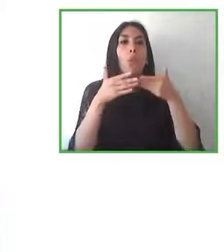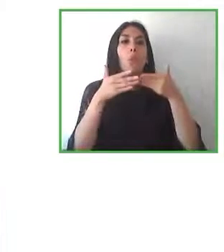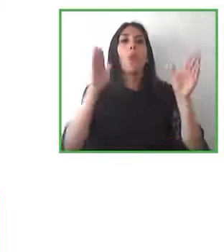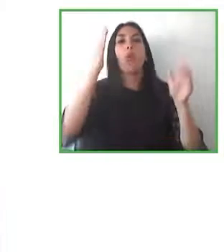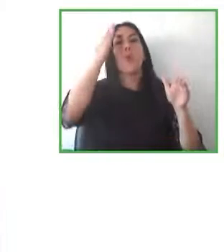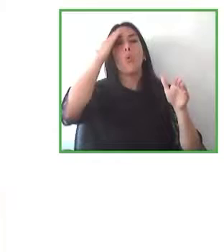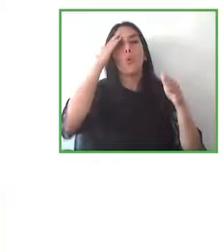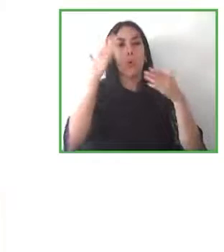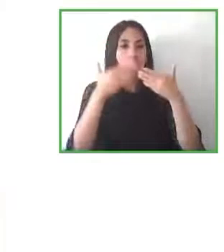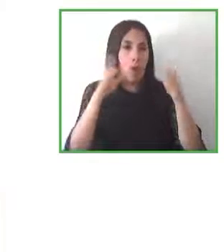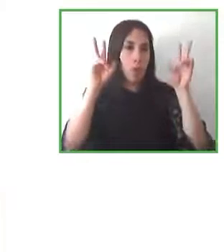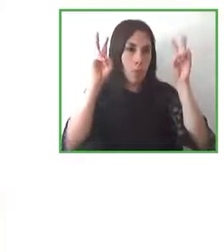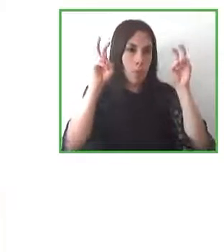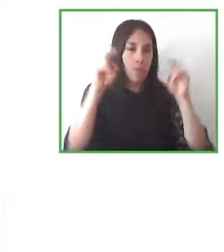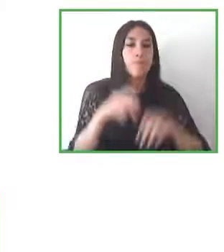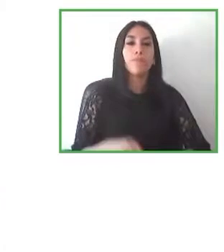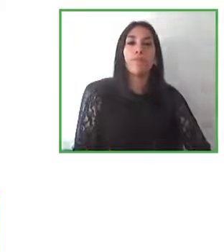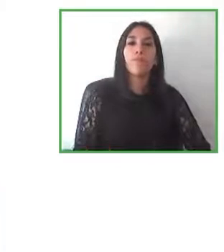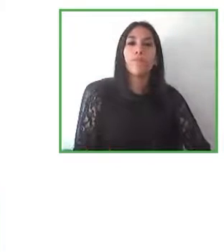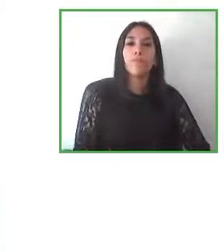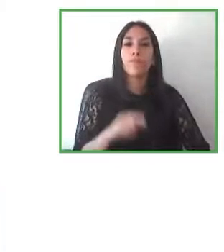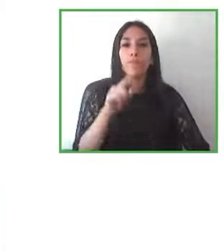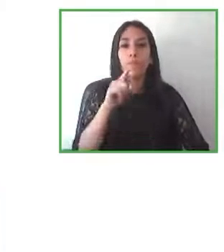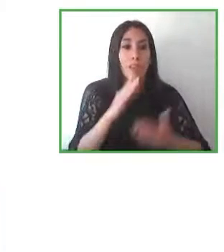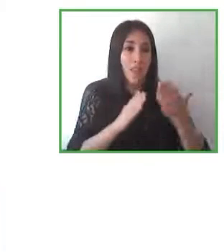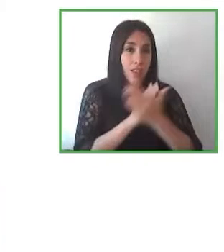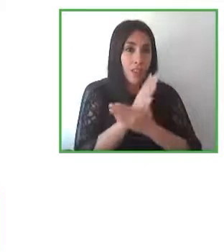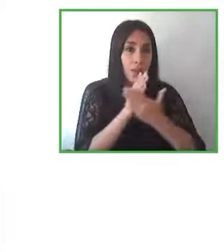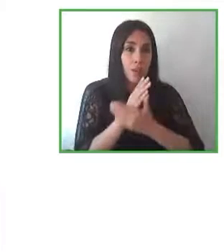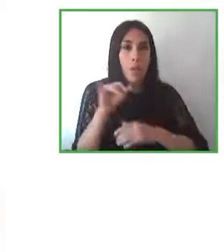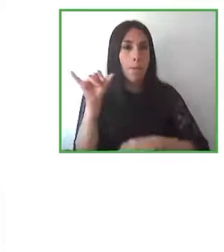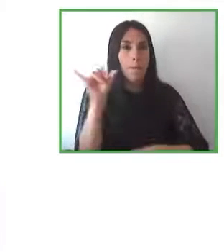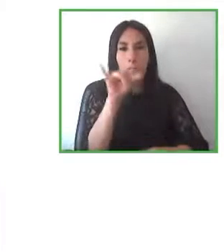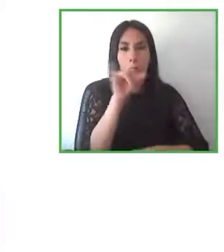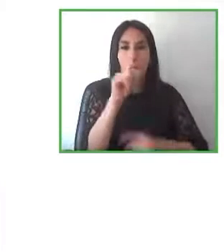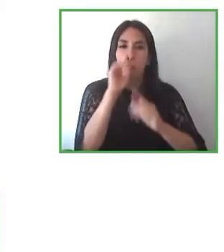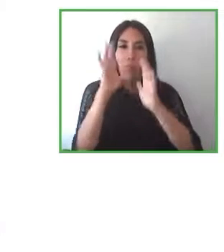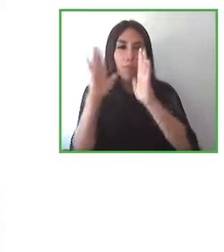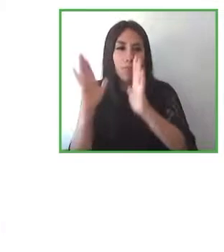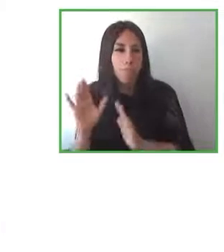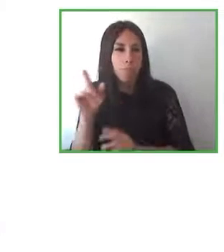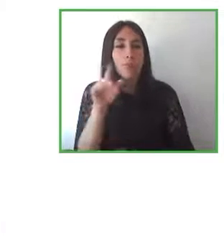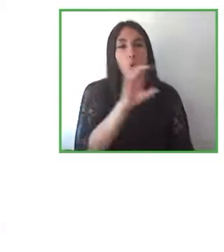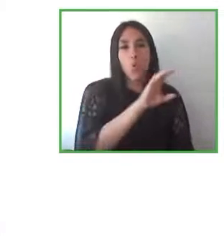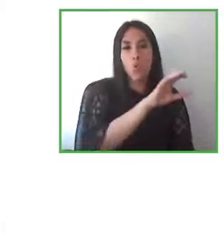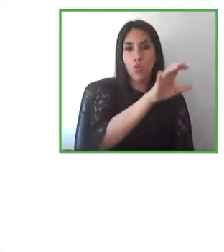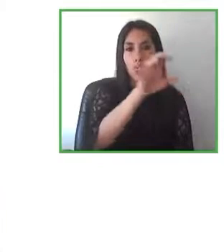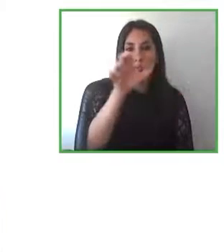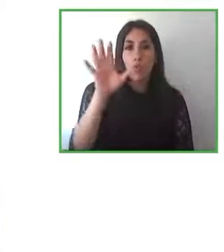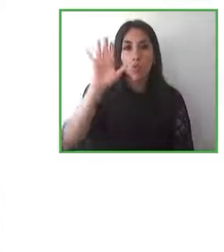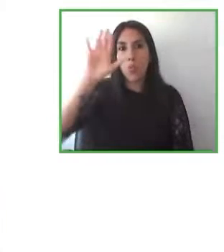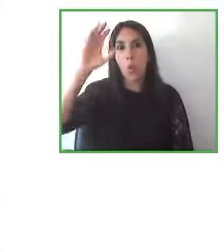que de distintos países y ángulos de vista muchas gracias por estar aquí gracias